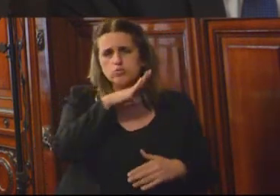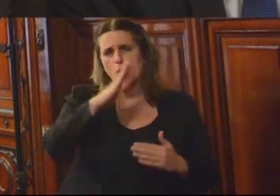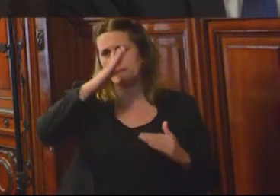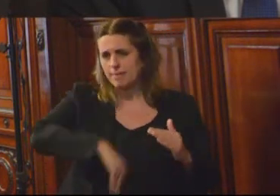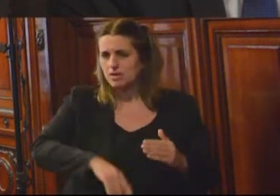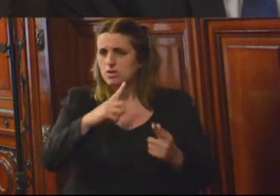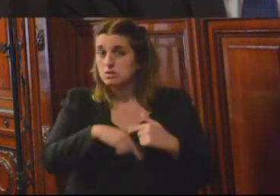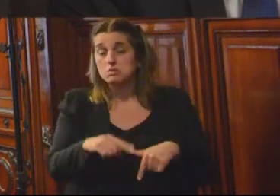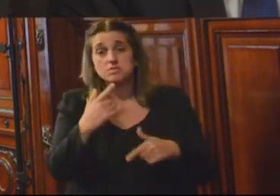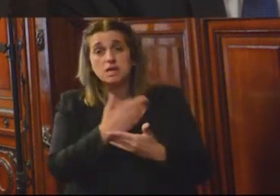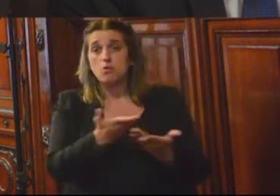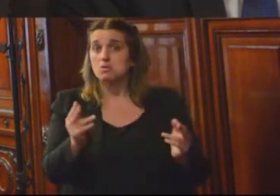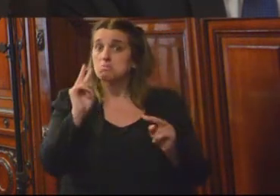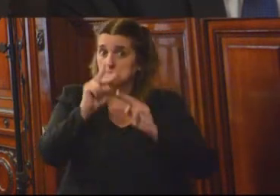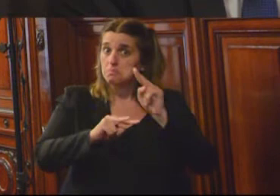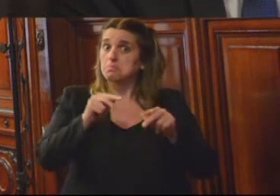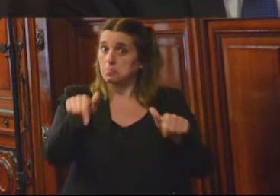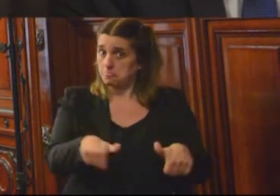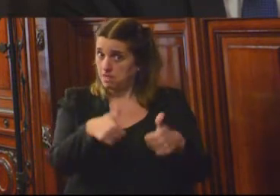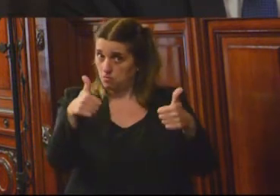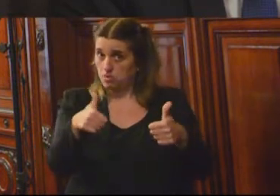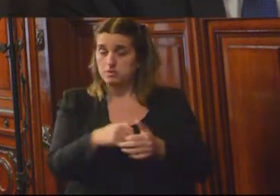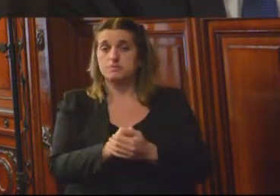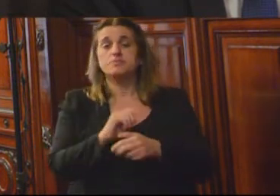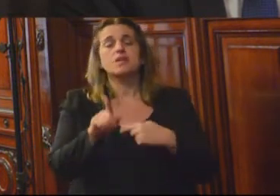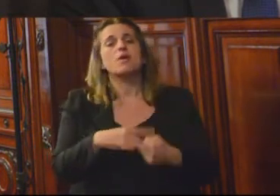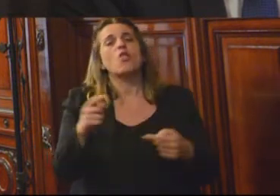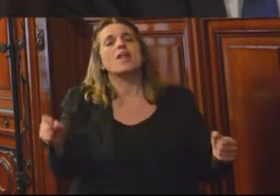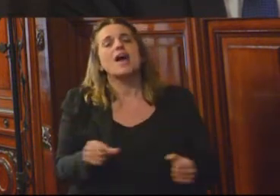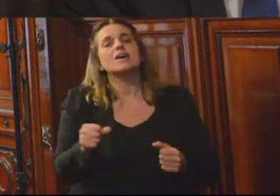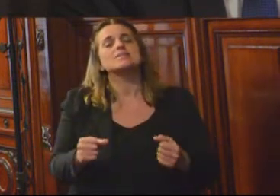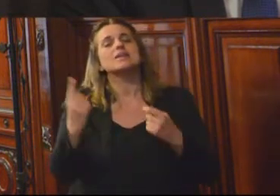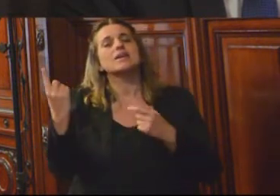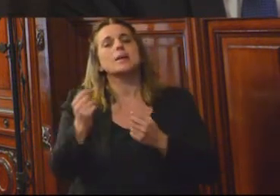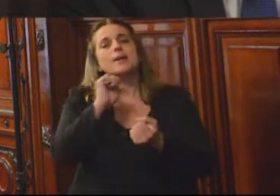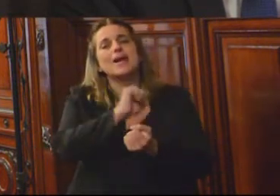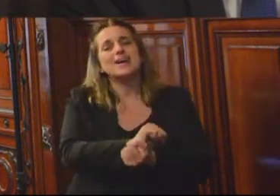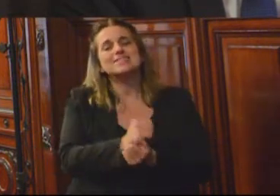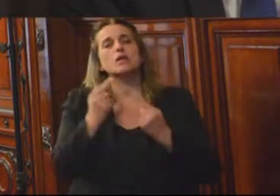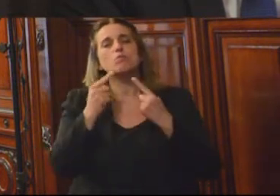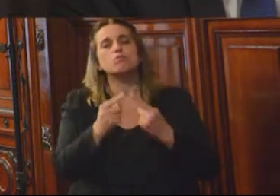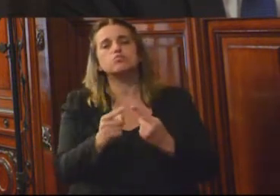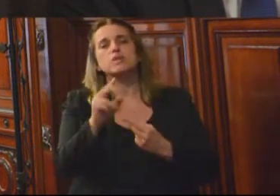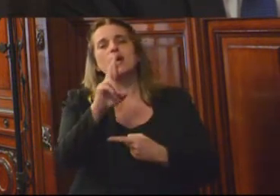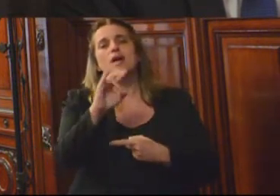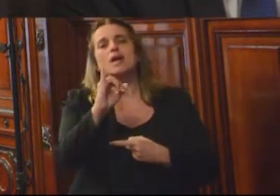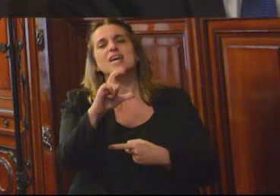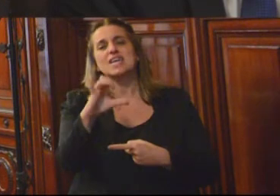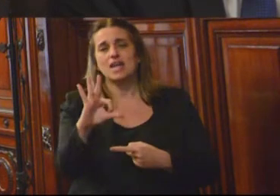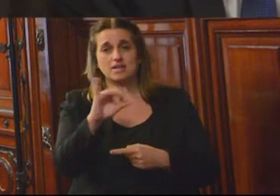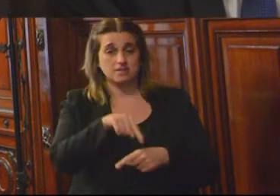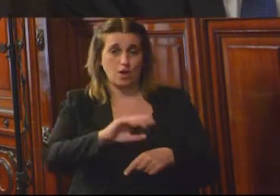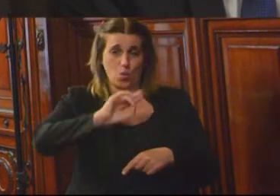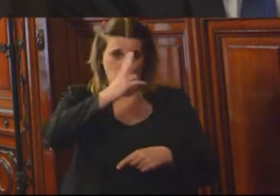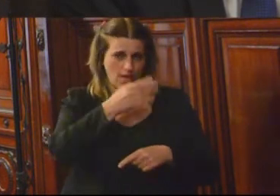creemos que es una práctica visibilizarse. Otra buena práctica es la que se realiza en Punta de Rieles, en Uruguay, que a continuación la comentará con mejor detalle,